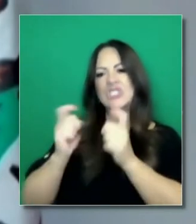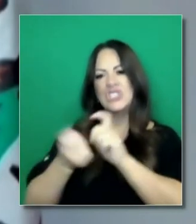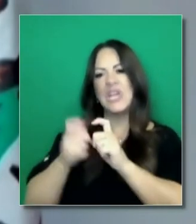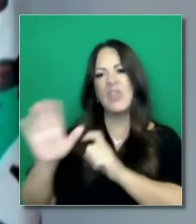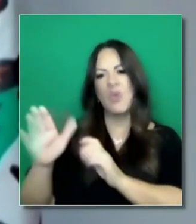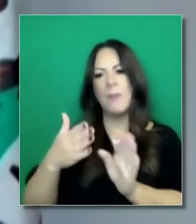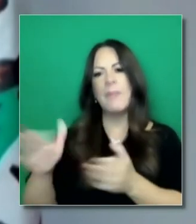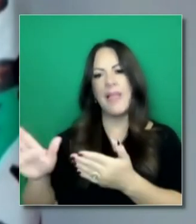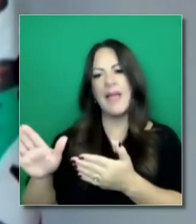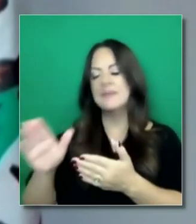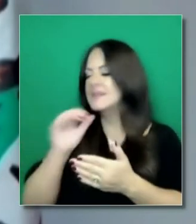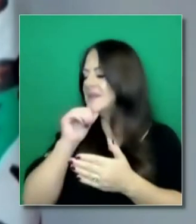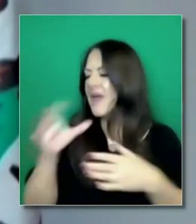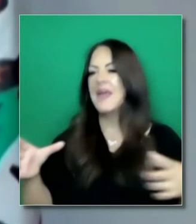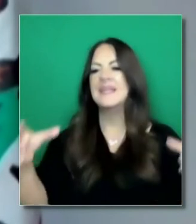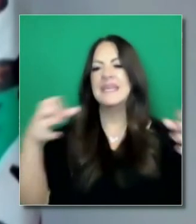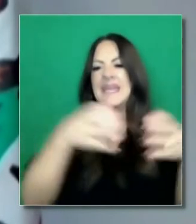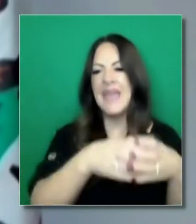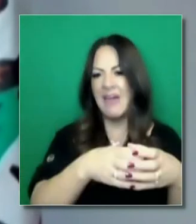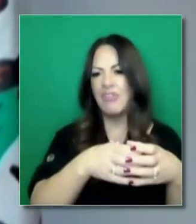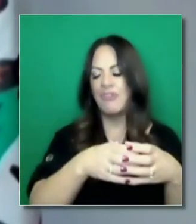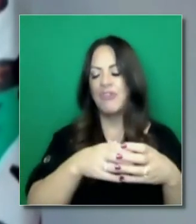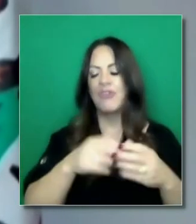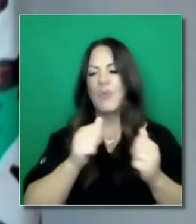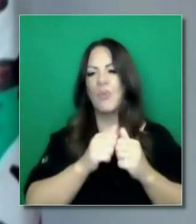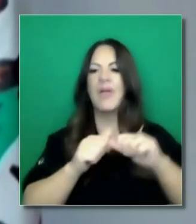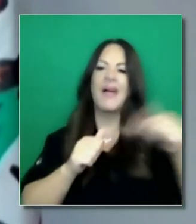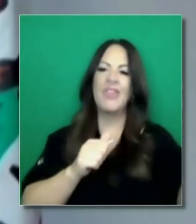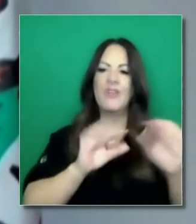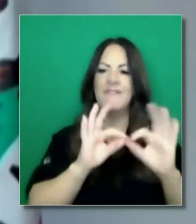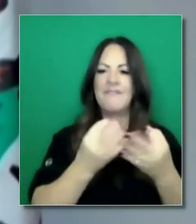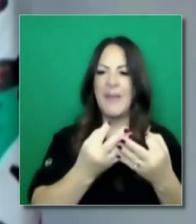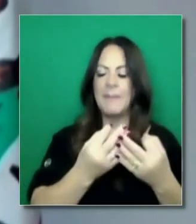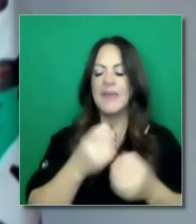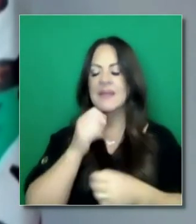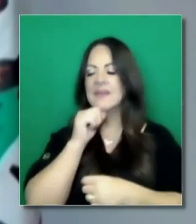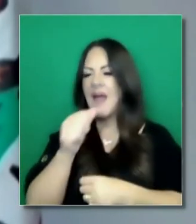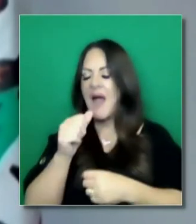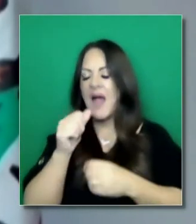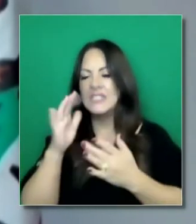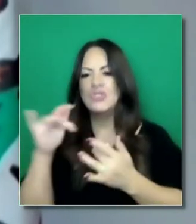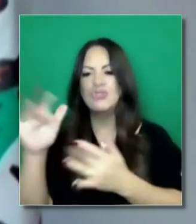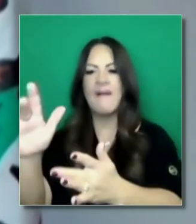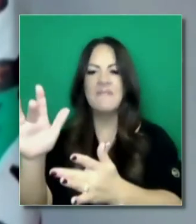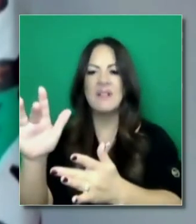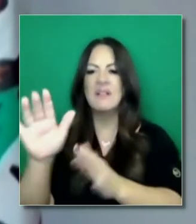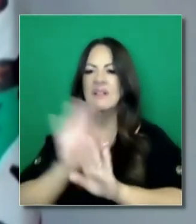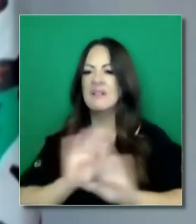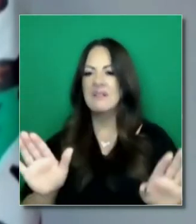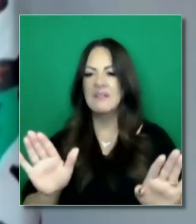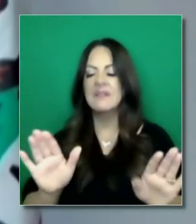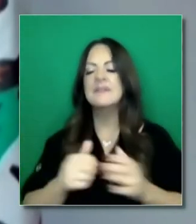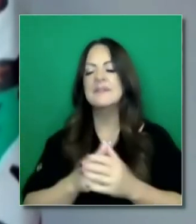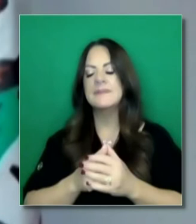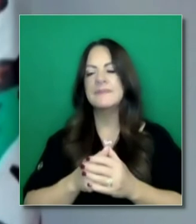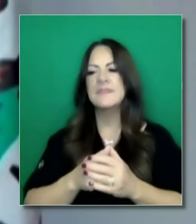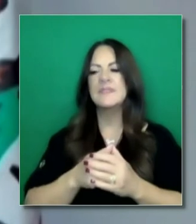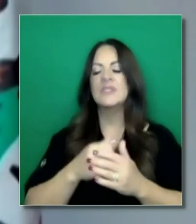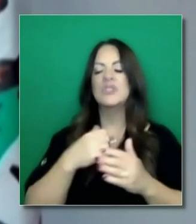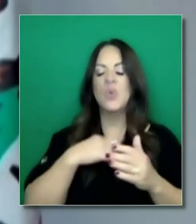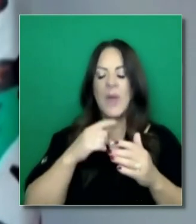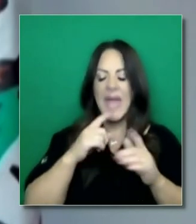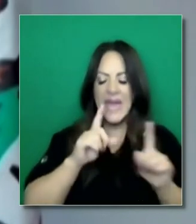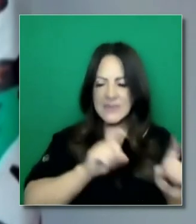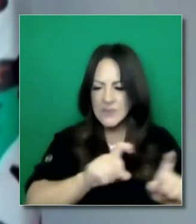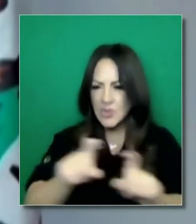cambiar sus planes, el no reunirse, el no viajar. Ahora, esta encuesta más reciente